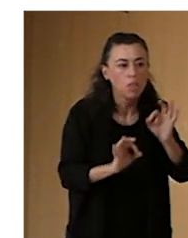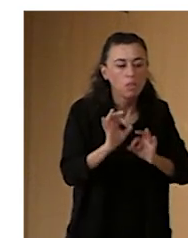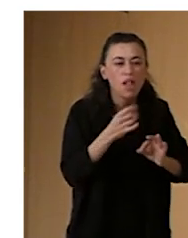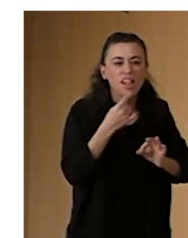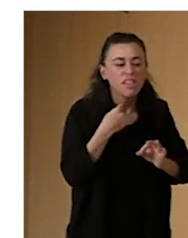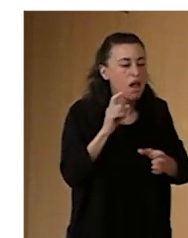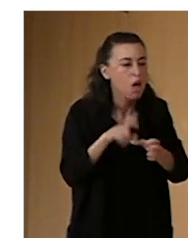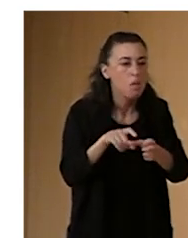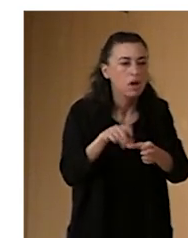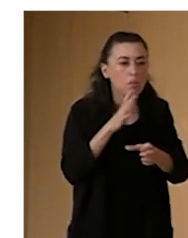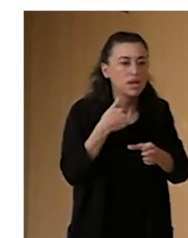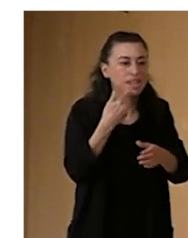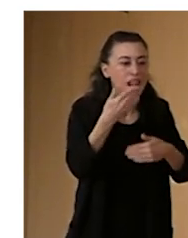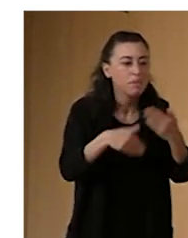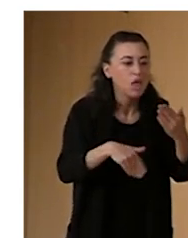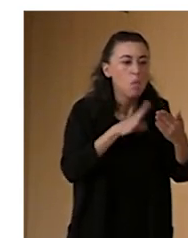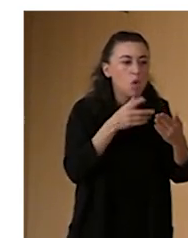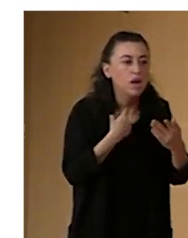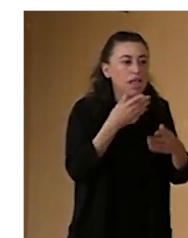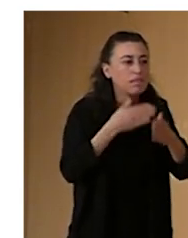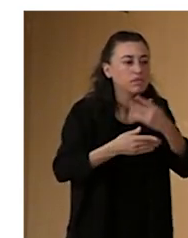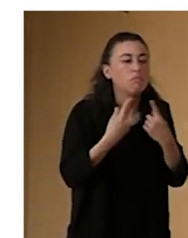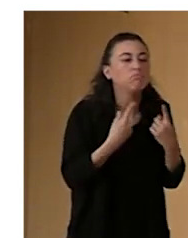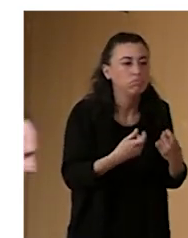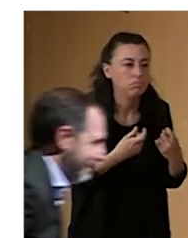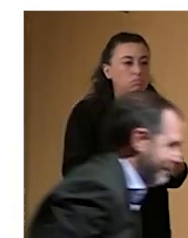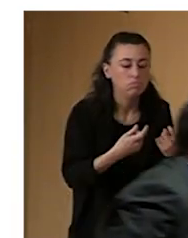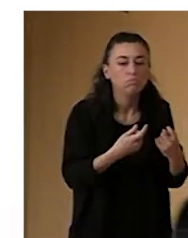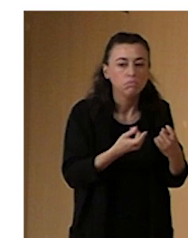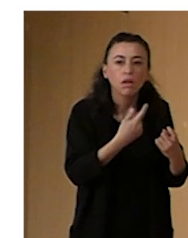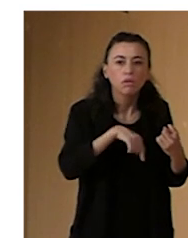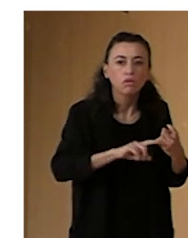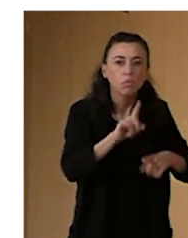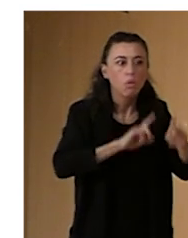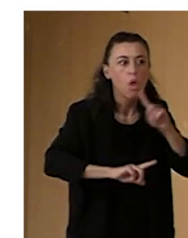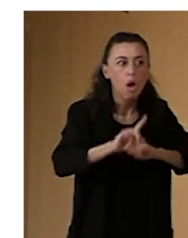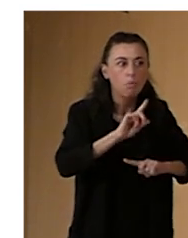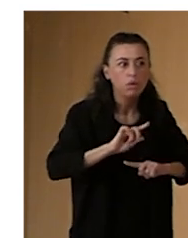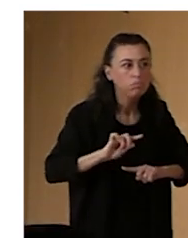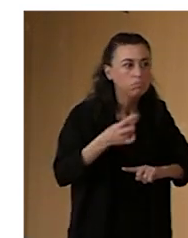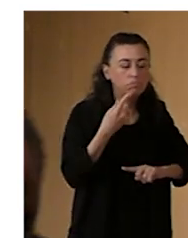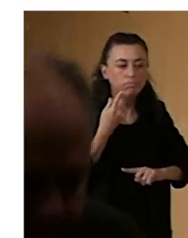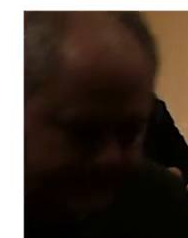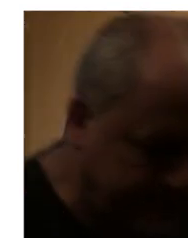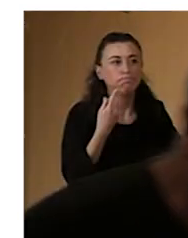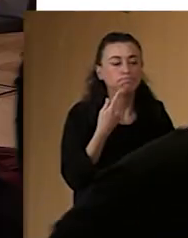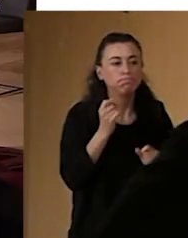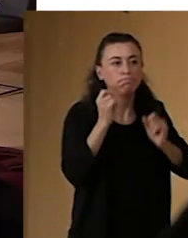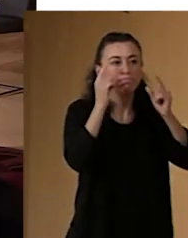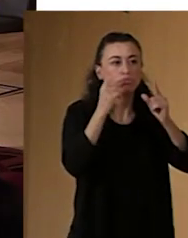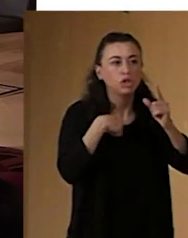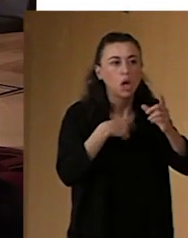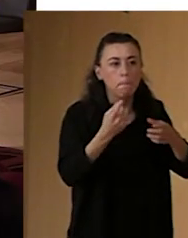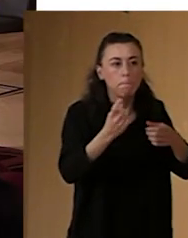están limitados por la falta de accesibilidad. Por lo tanto, encontramos el primer problema, la baja participación y la falta de accesibilidad.